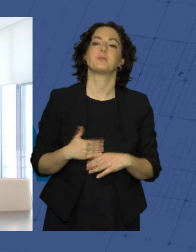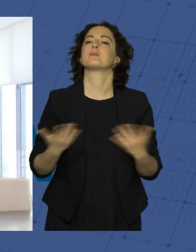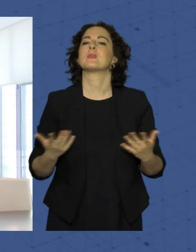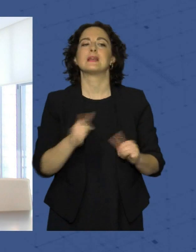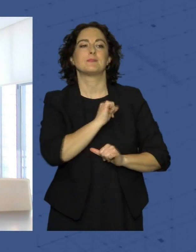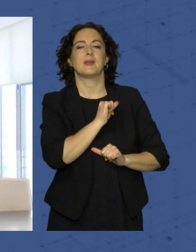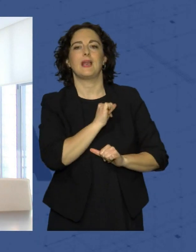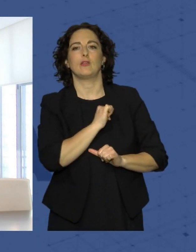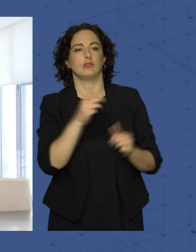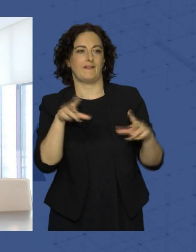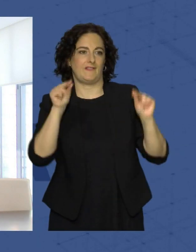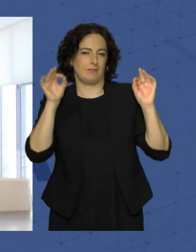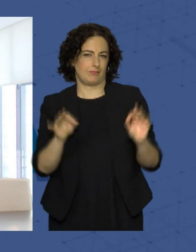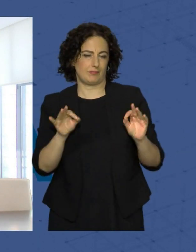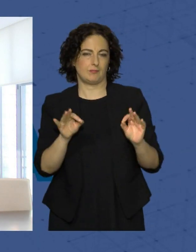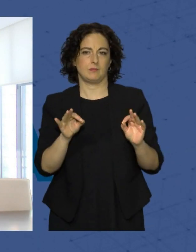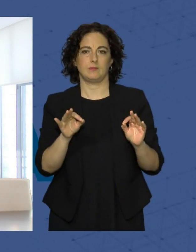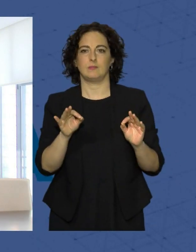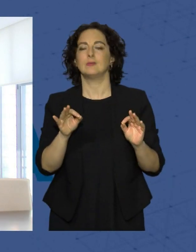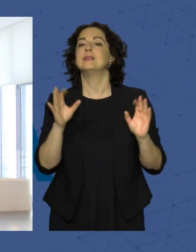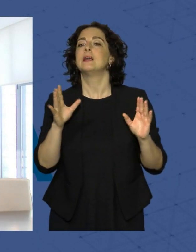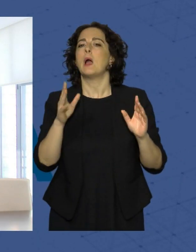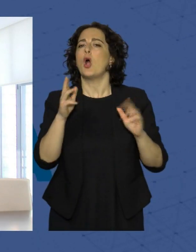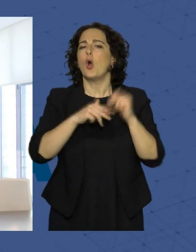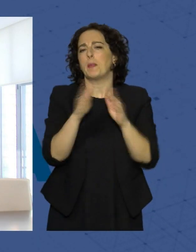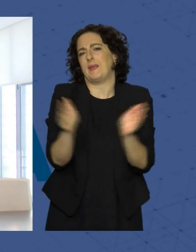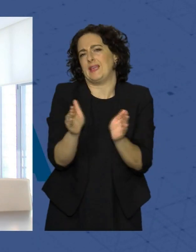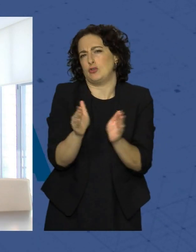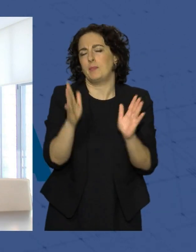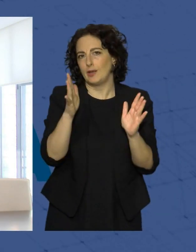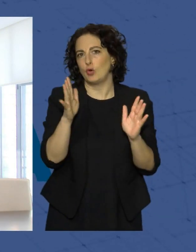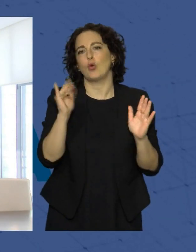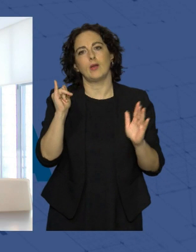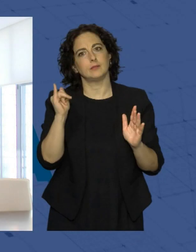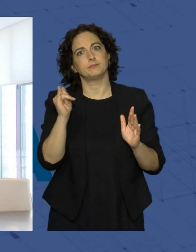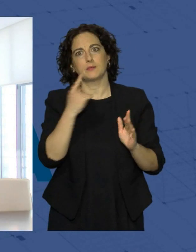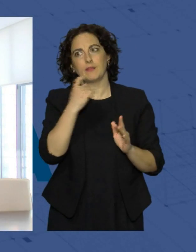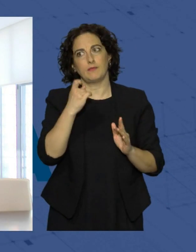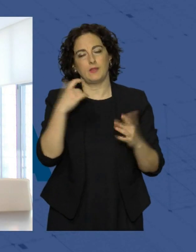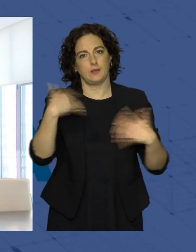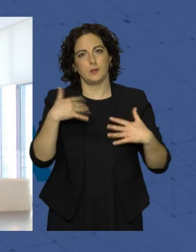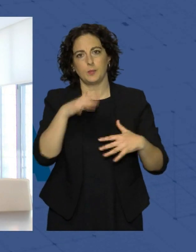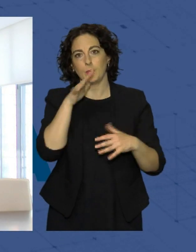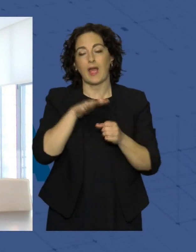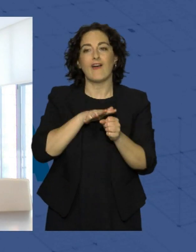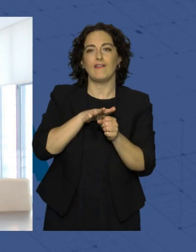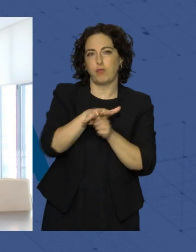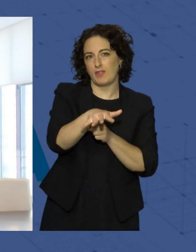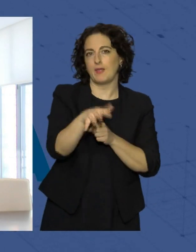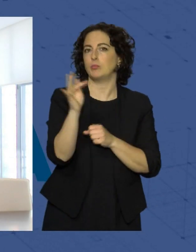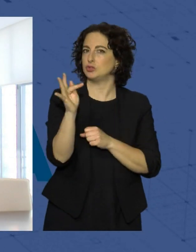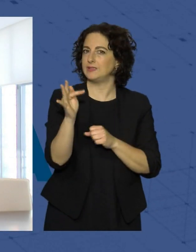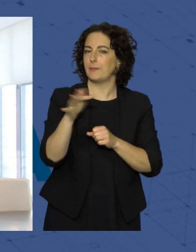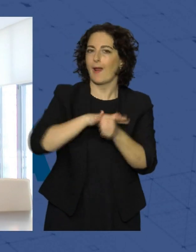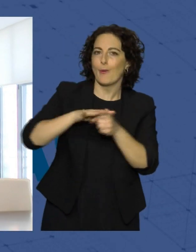recepcionar definitivamente. Es una obra de pequeña envergadura que sin embargo tiene una gran repercusión para el barrio por lo que supone